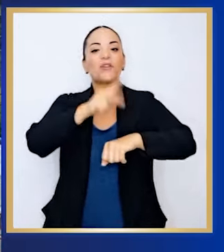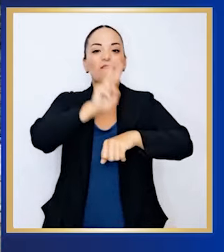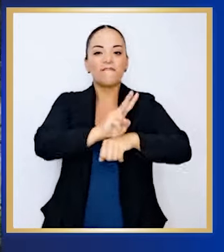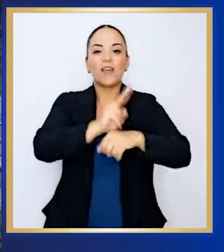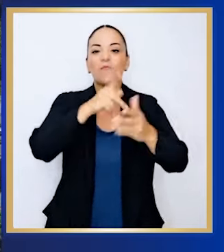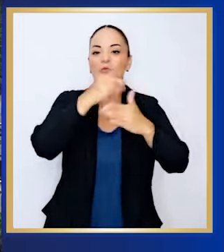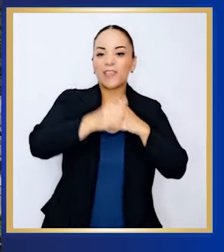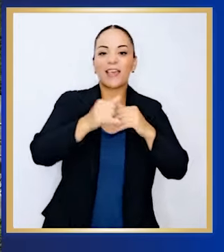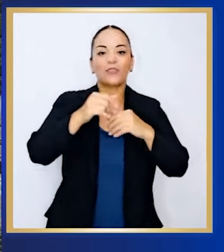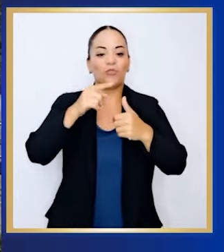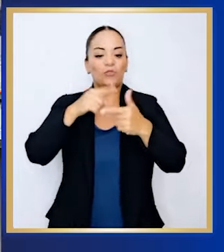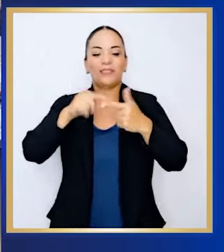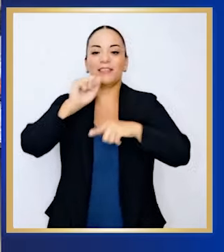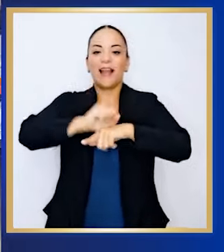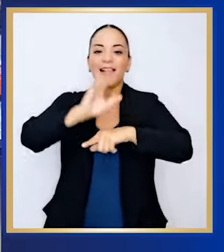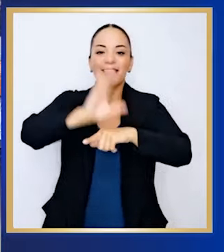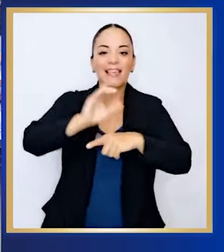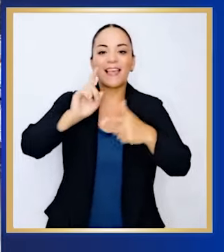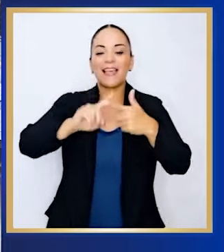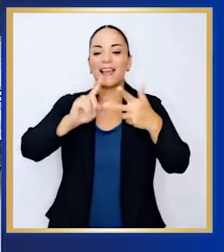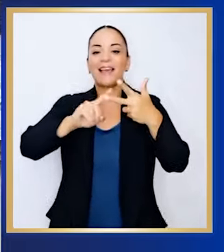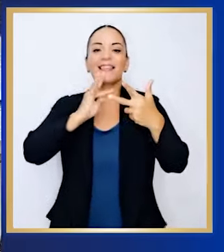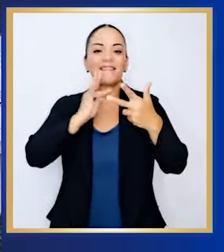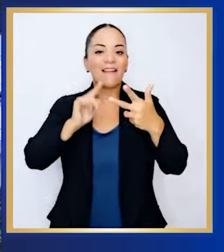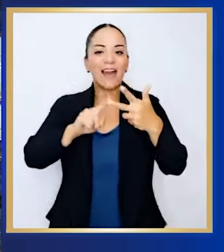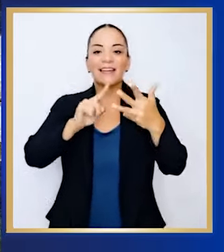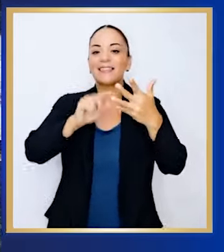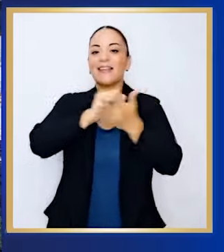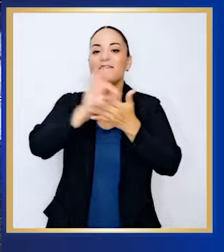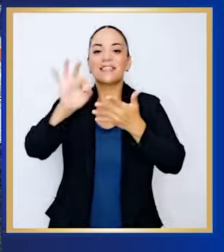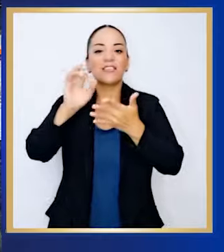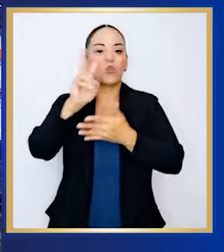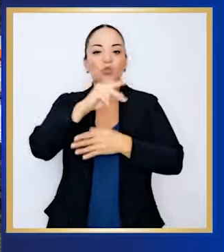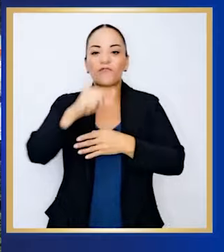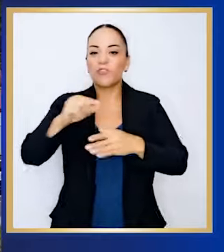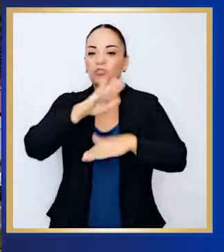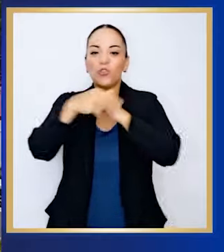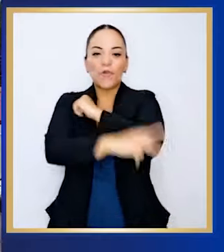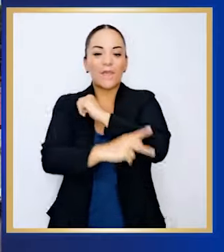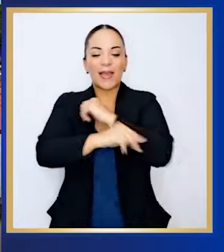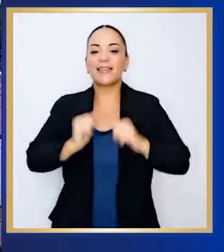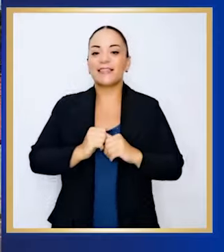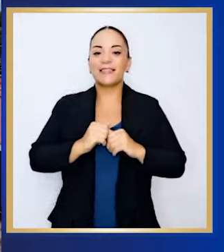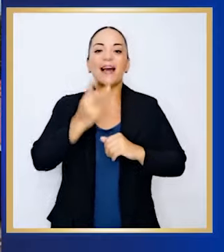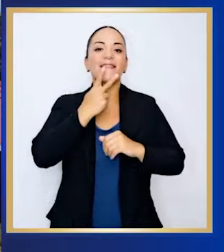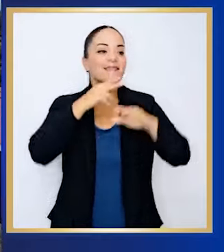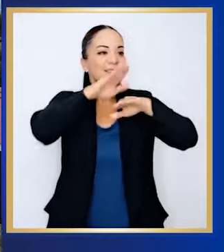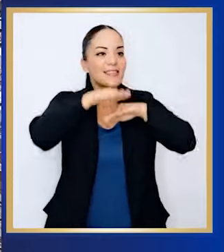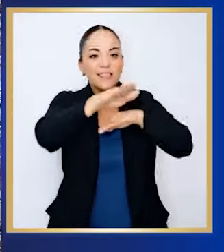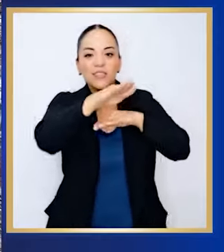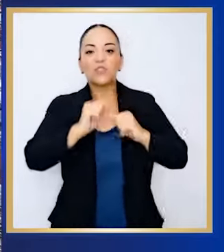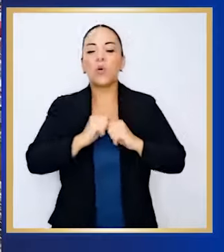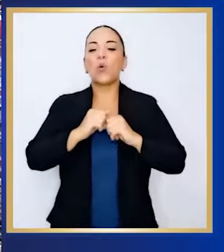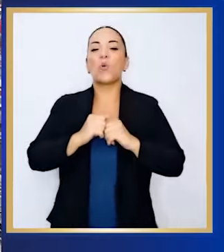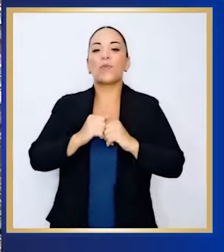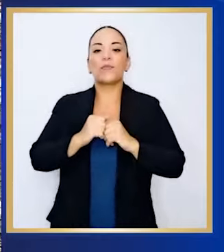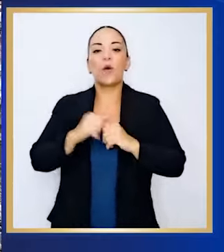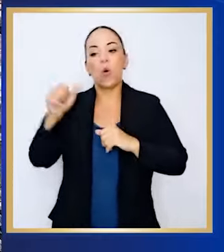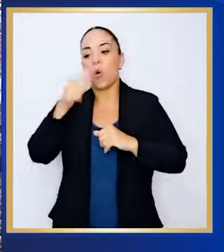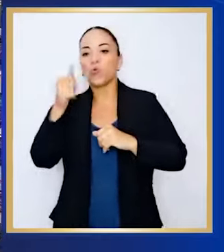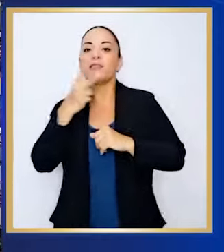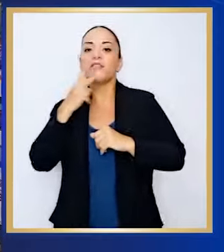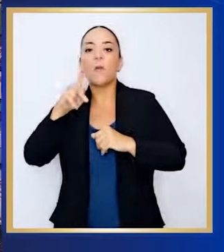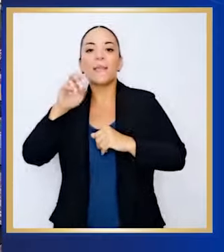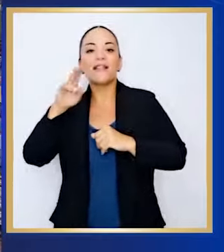Viejo, Limón, Caldera, Tibá, San Francisco de los Ríos, por todo el país. Pasos a desnivel en atillo, la conclusión del atillo